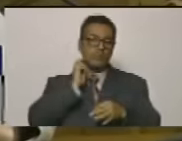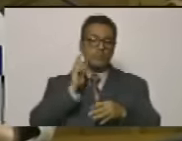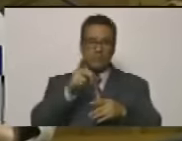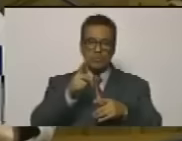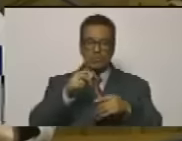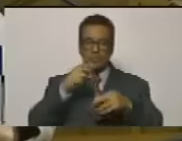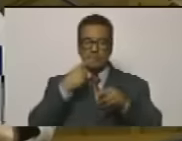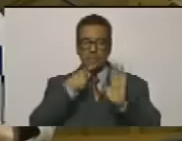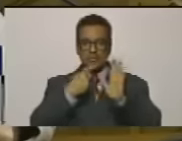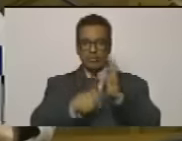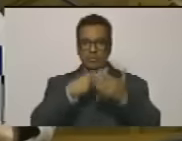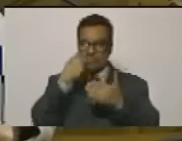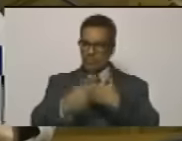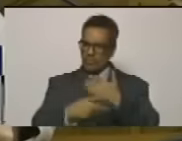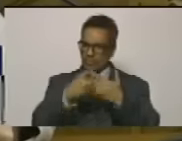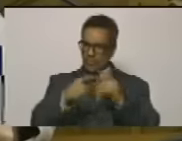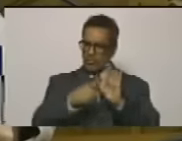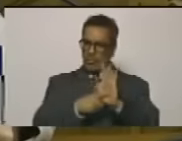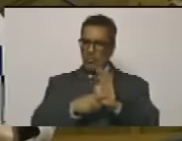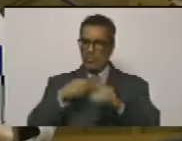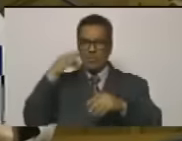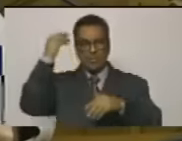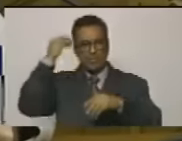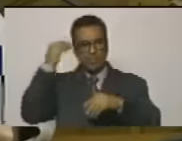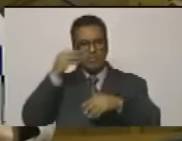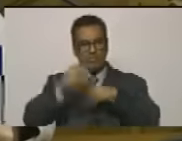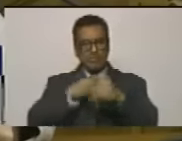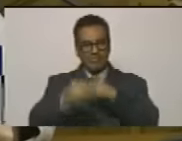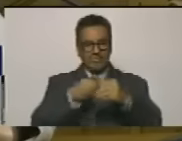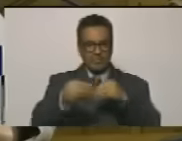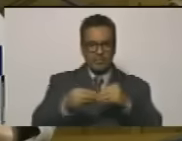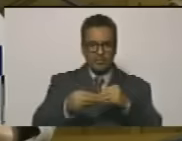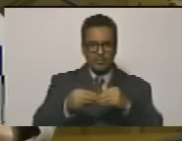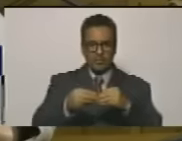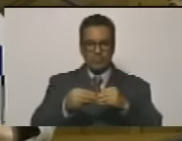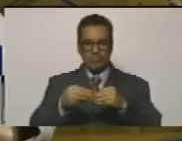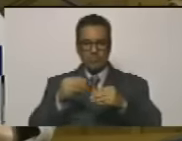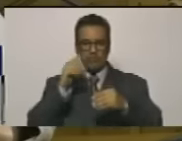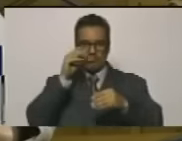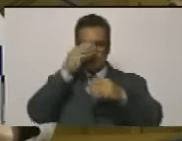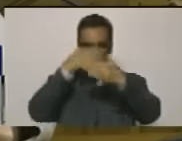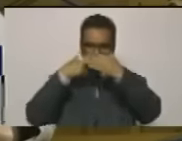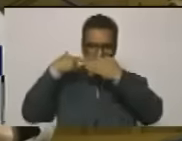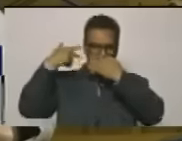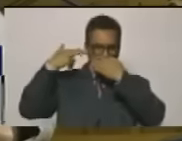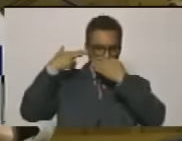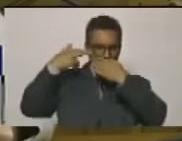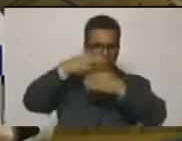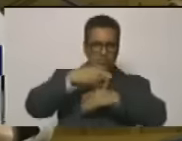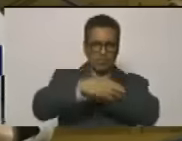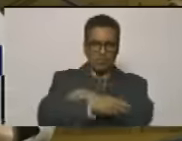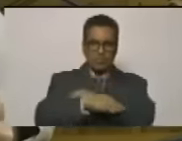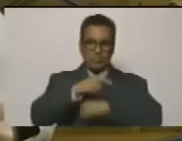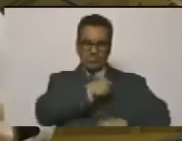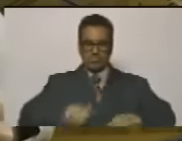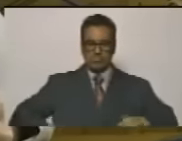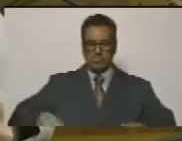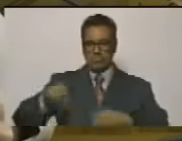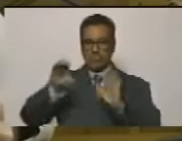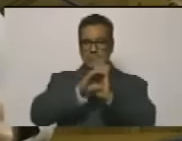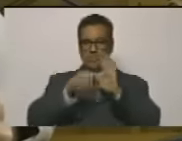al revelar planes conspirativos que pretendían ejecutar acciones terroristas y de magnicidio contra el presidente